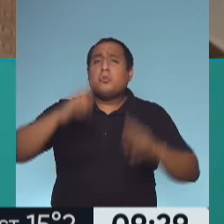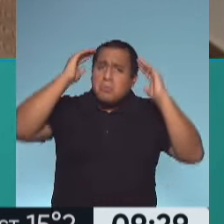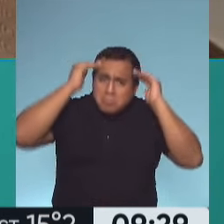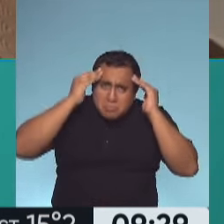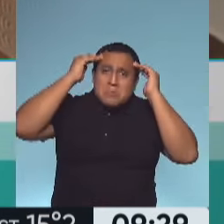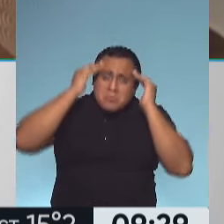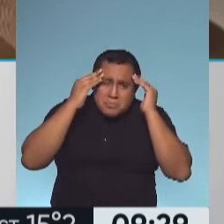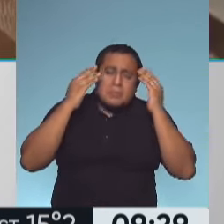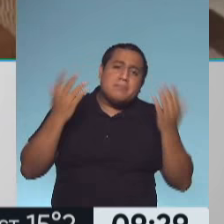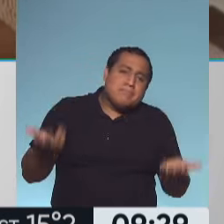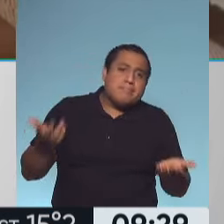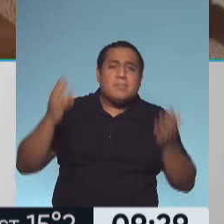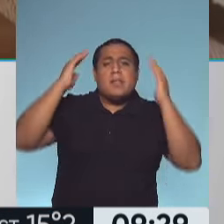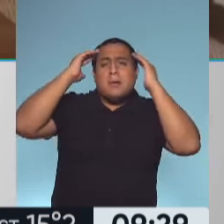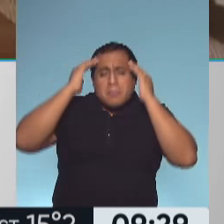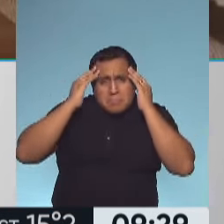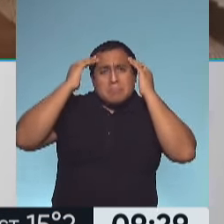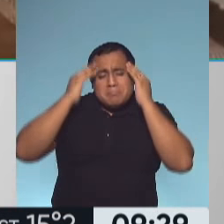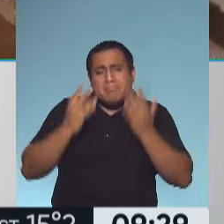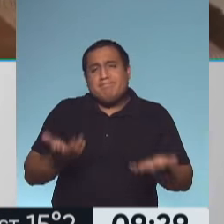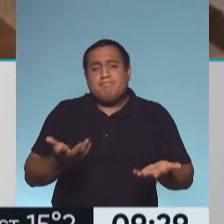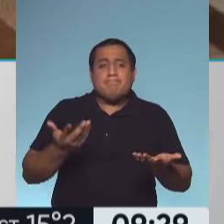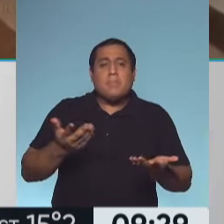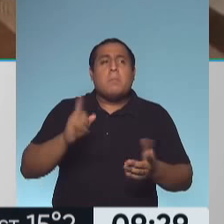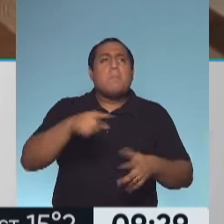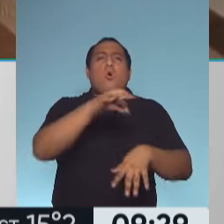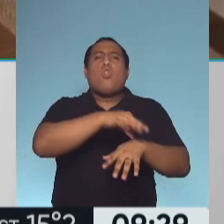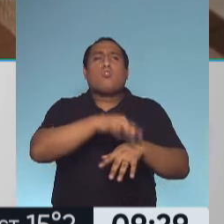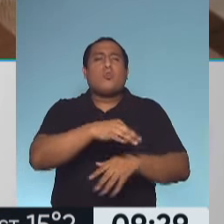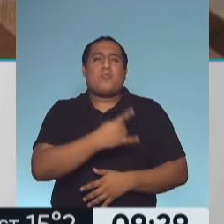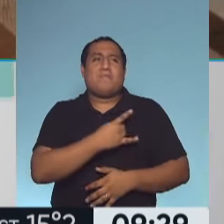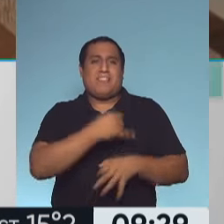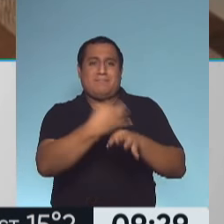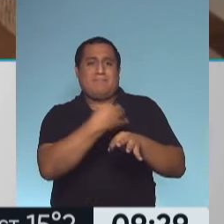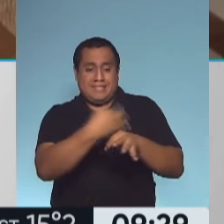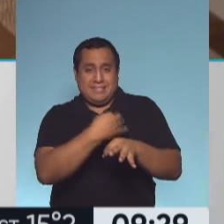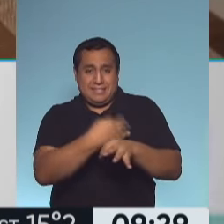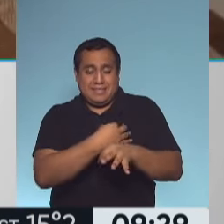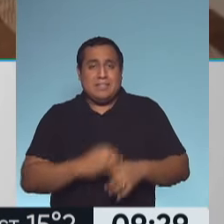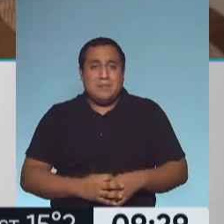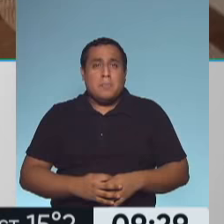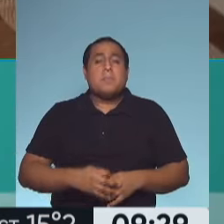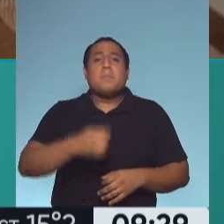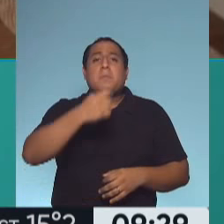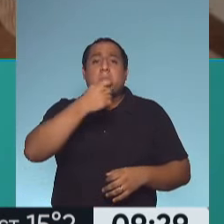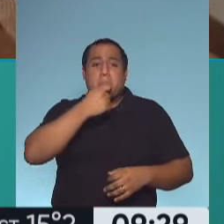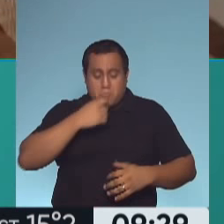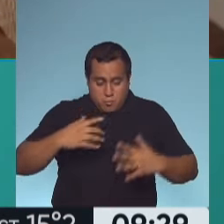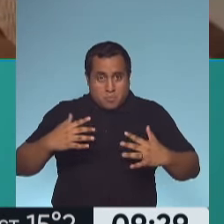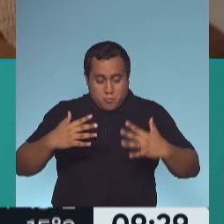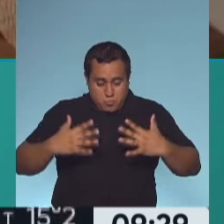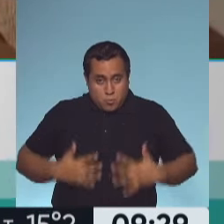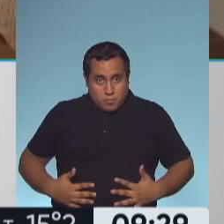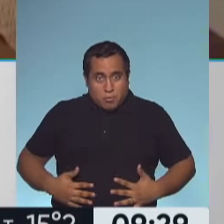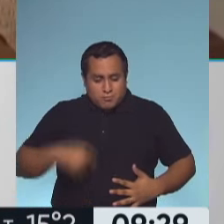hace es entrenar la anatomía académica, que es lo que aprendemos con los médicos en la universidad cuando se diseccionan cadáveres, pero cuando el pie toca el suelo,